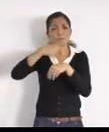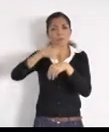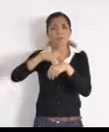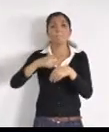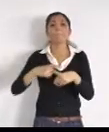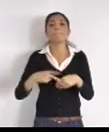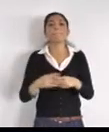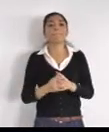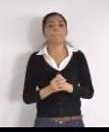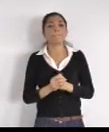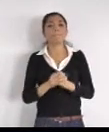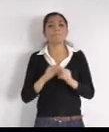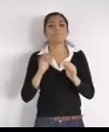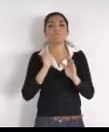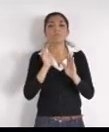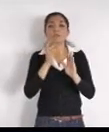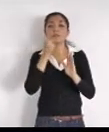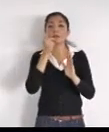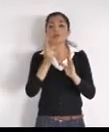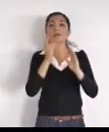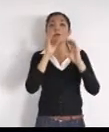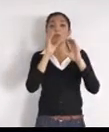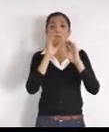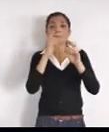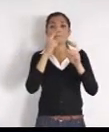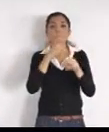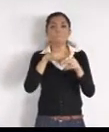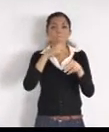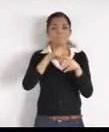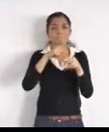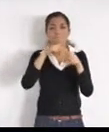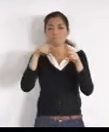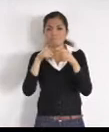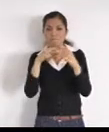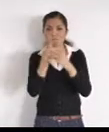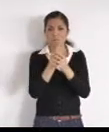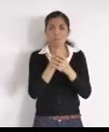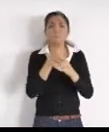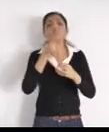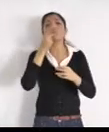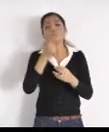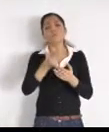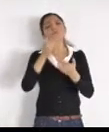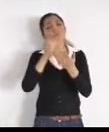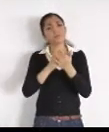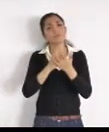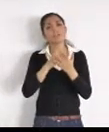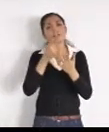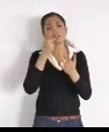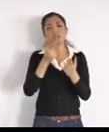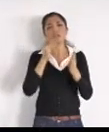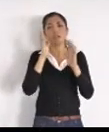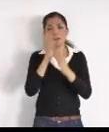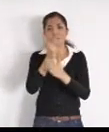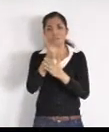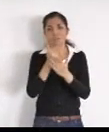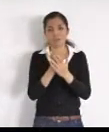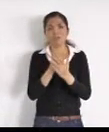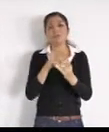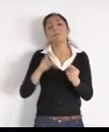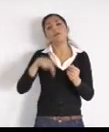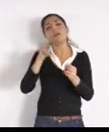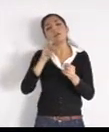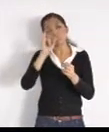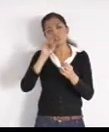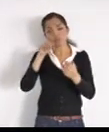de alumbrado, lo tenemos realizado, todavía no tenemos los fondos, pero vamos a hacer gestión, y el tema del semáforo, si está